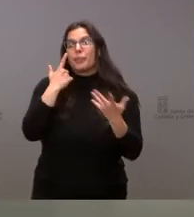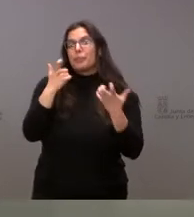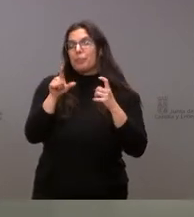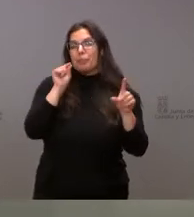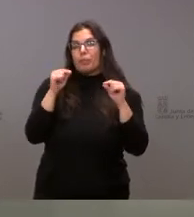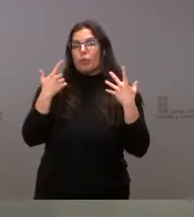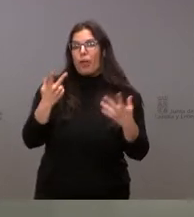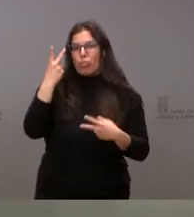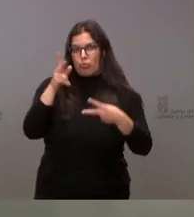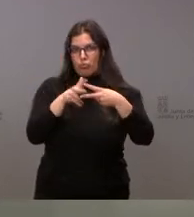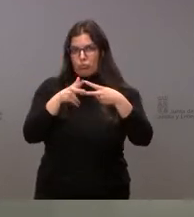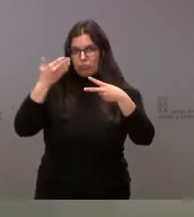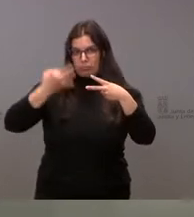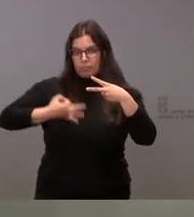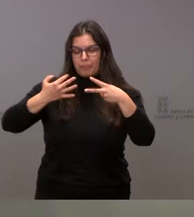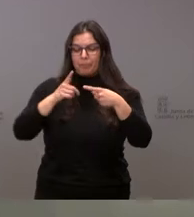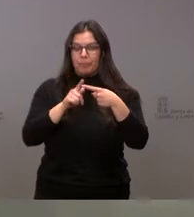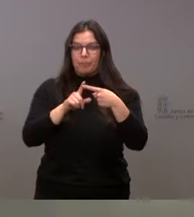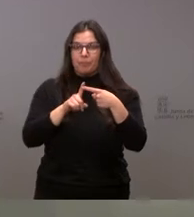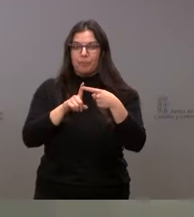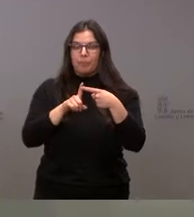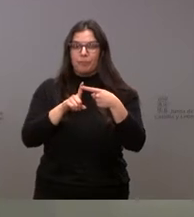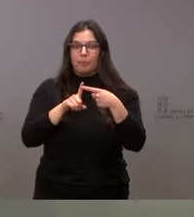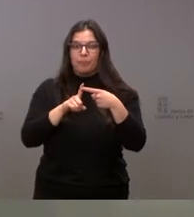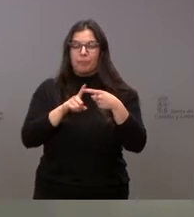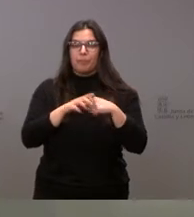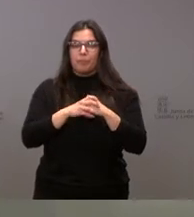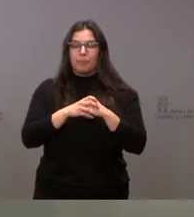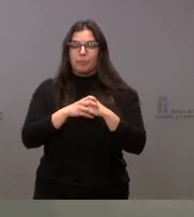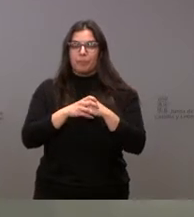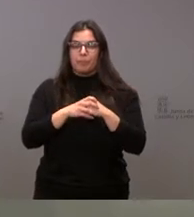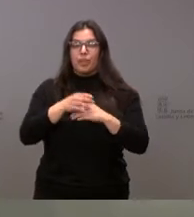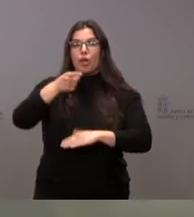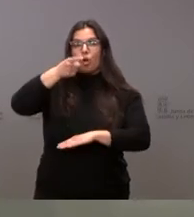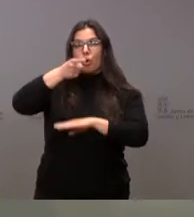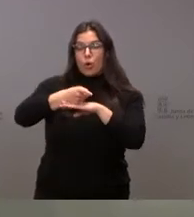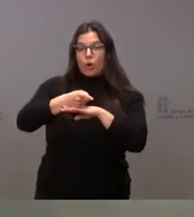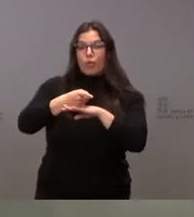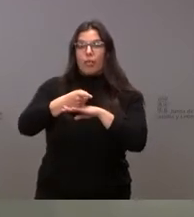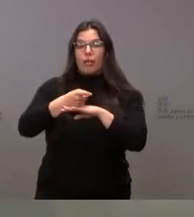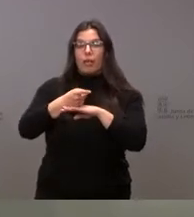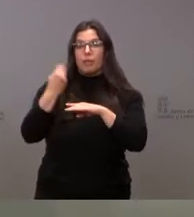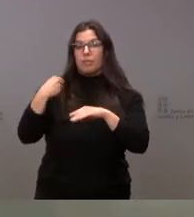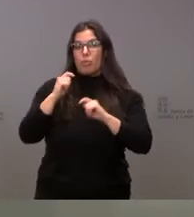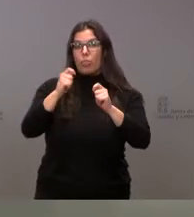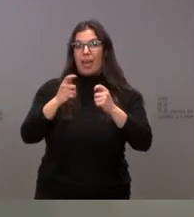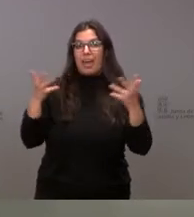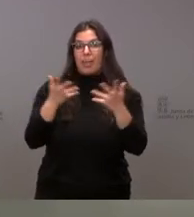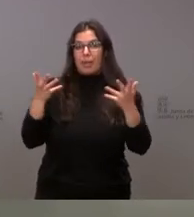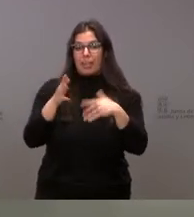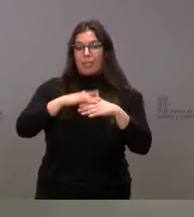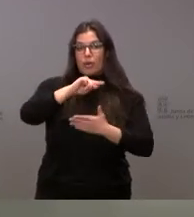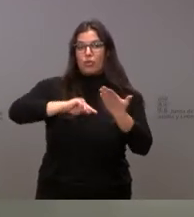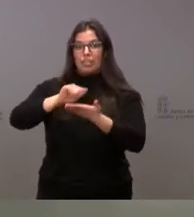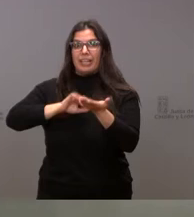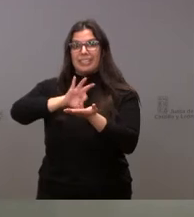fundamentalmente dos de ellos. En primer lugar, que se ha ampliado la orden por la que se declaró de emergencia la contratación del